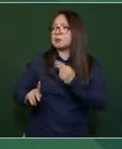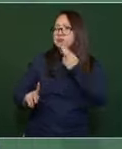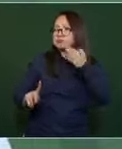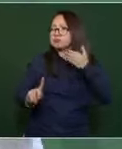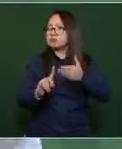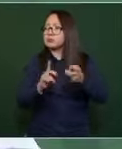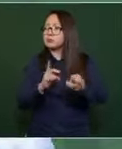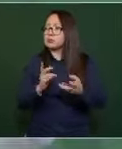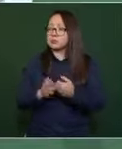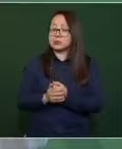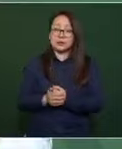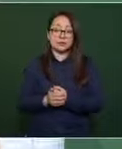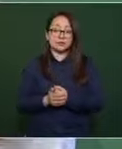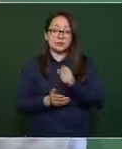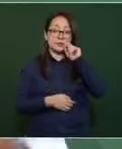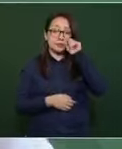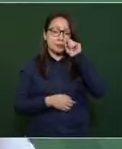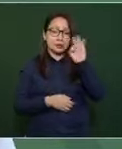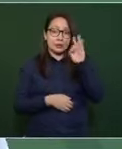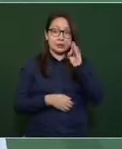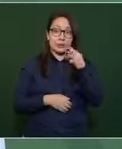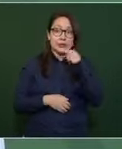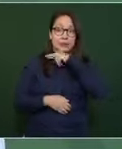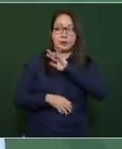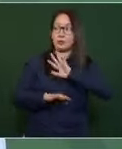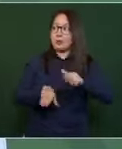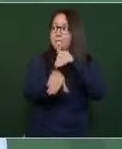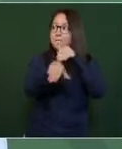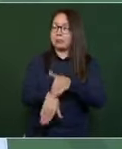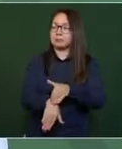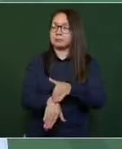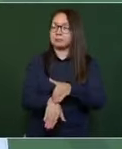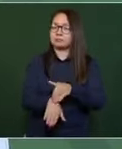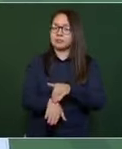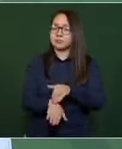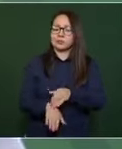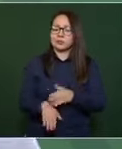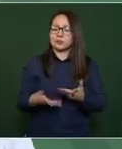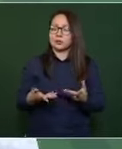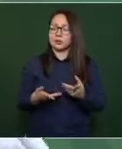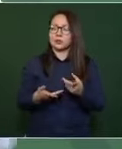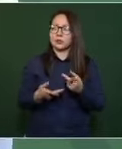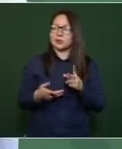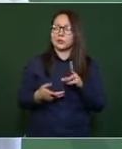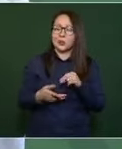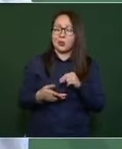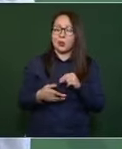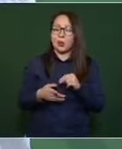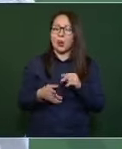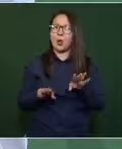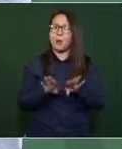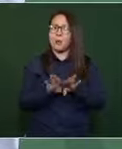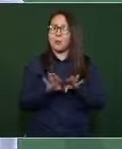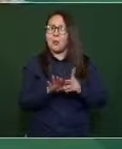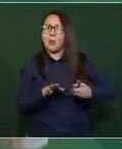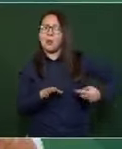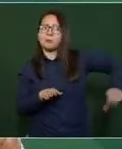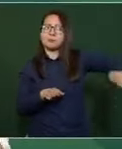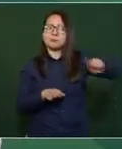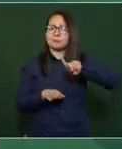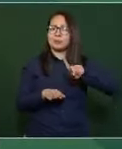que entrara en vigor de inmediato, empezaron ahí hasta